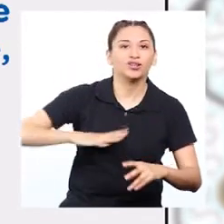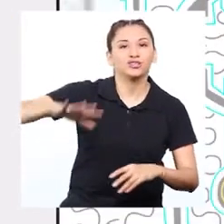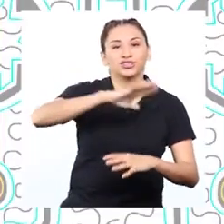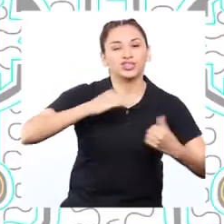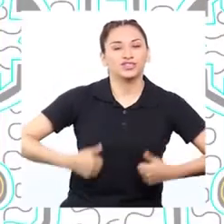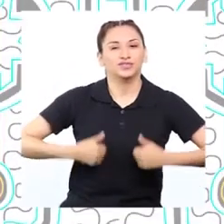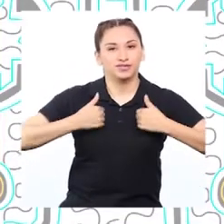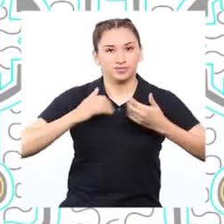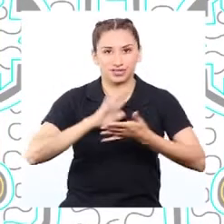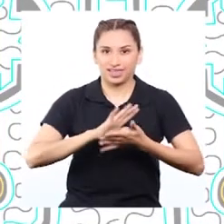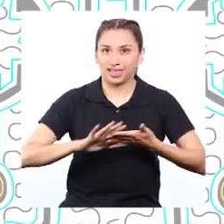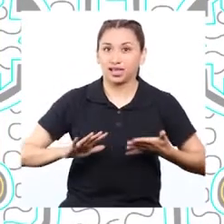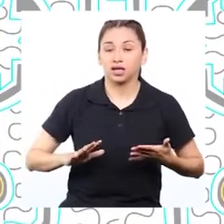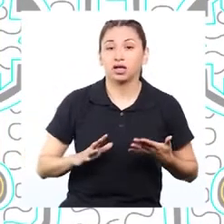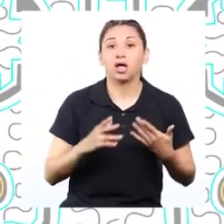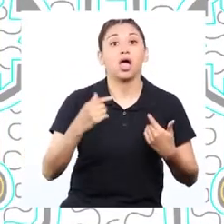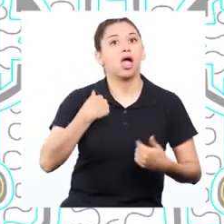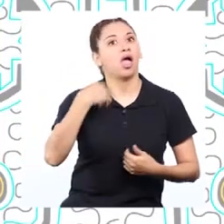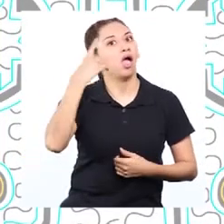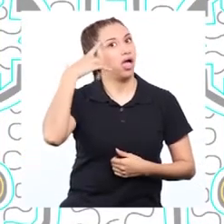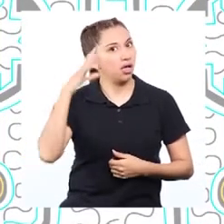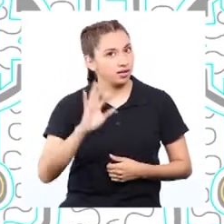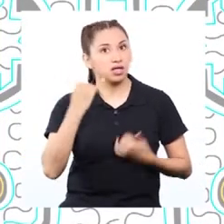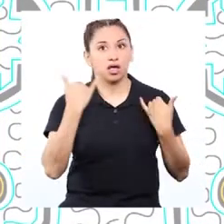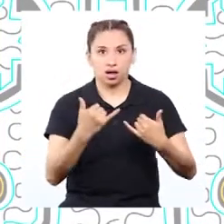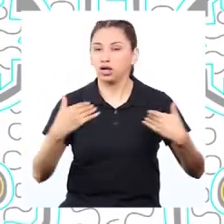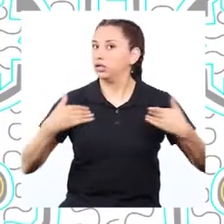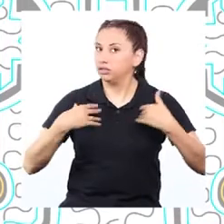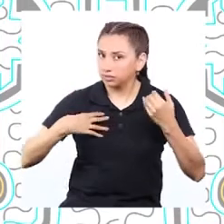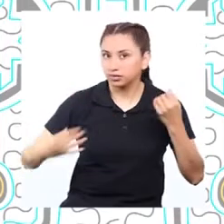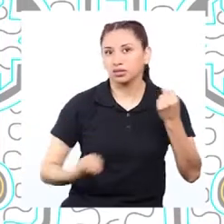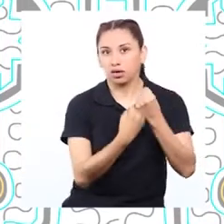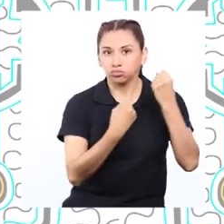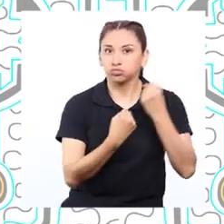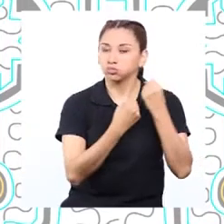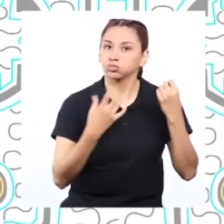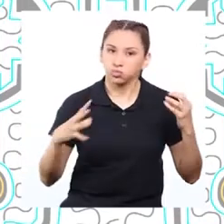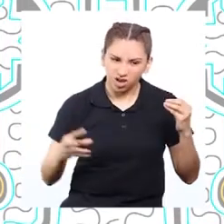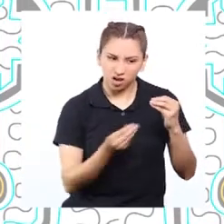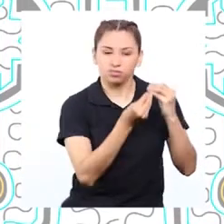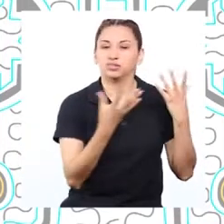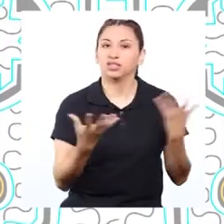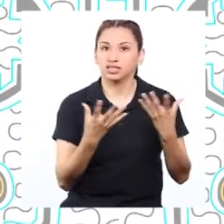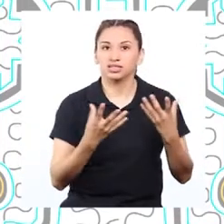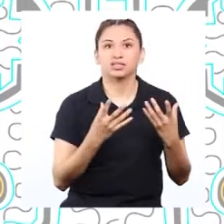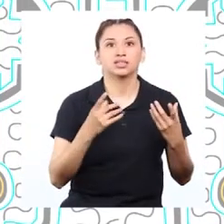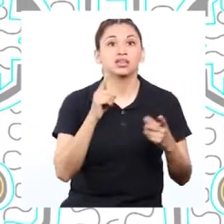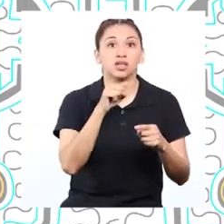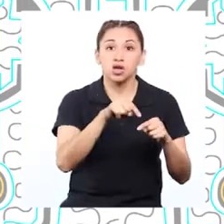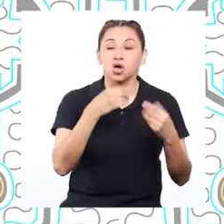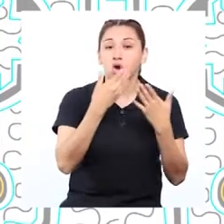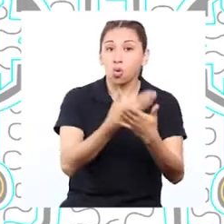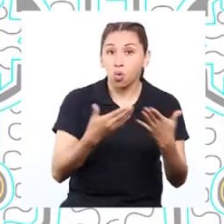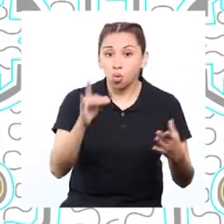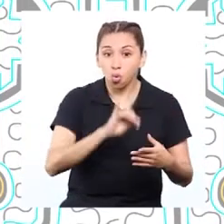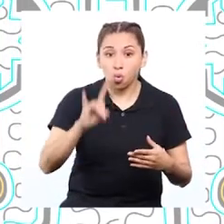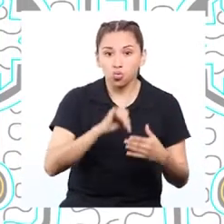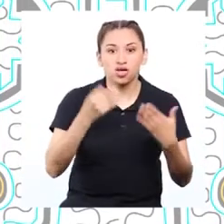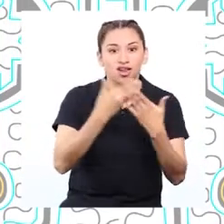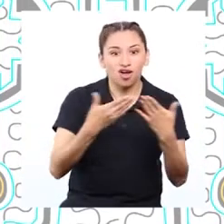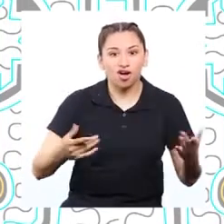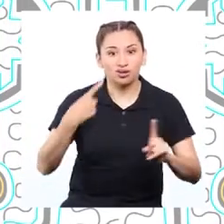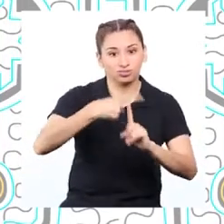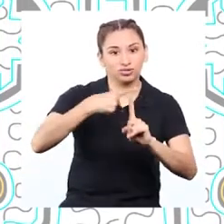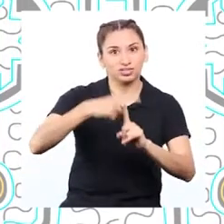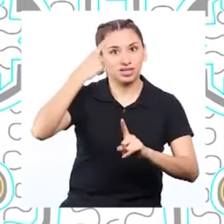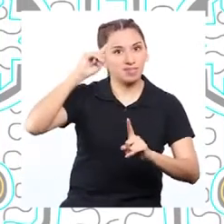Ahora me doy cuenta de que podemos aportar con pequeñas decisiones y acciones para generar cambios positivos en el